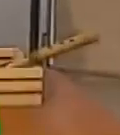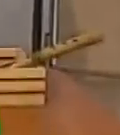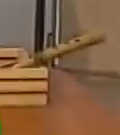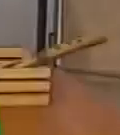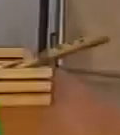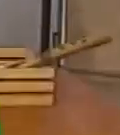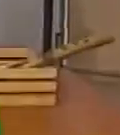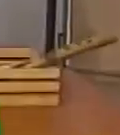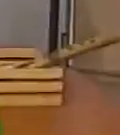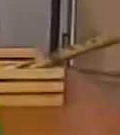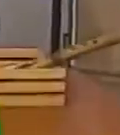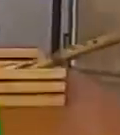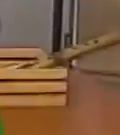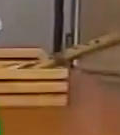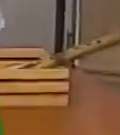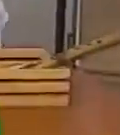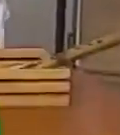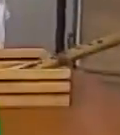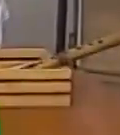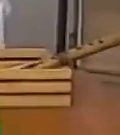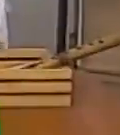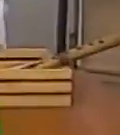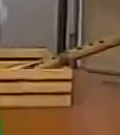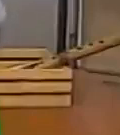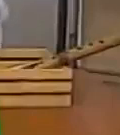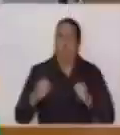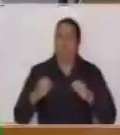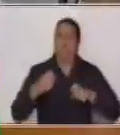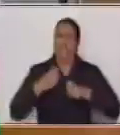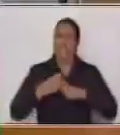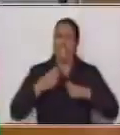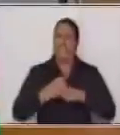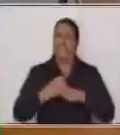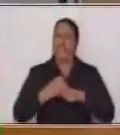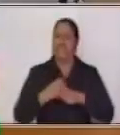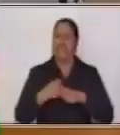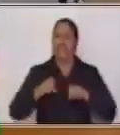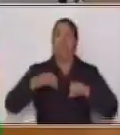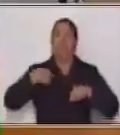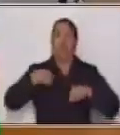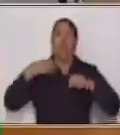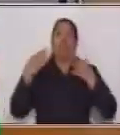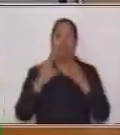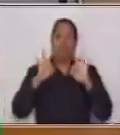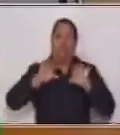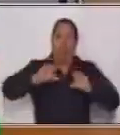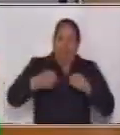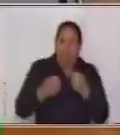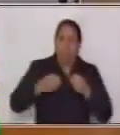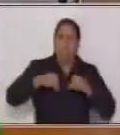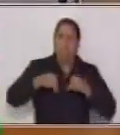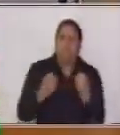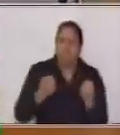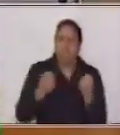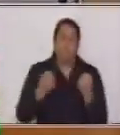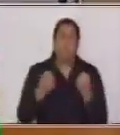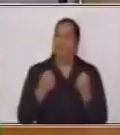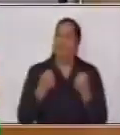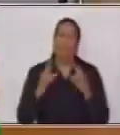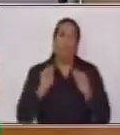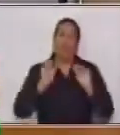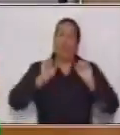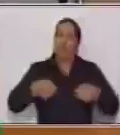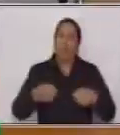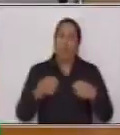es dura. Si yo intento, no puedo doblar este trozo de madera porque